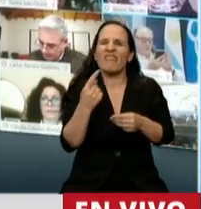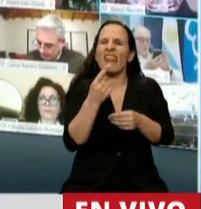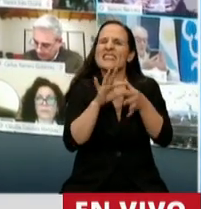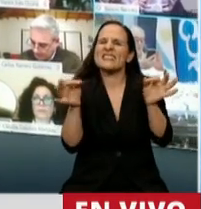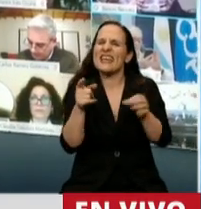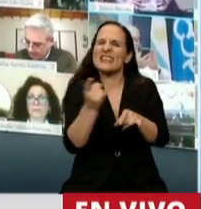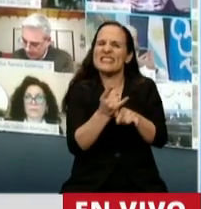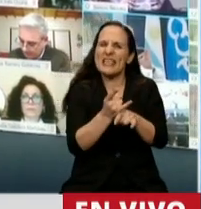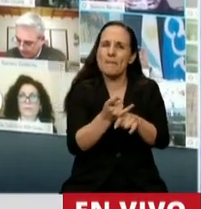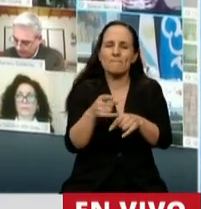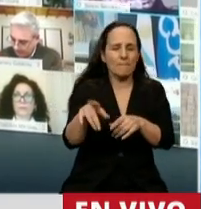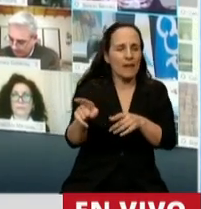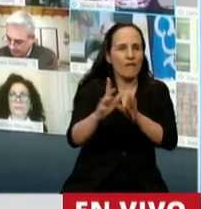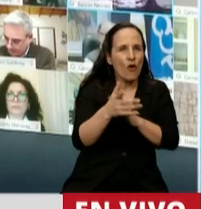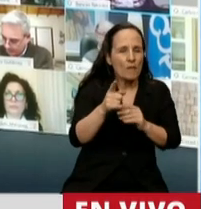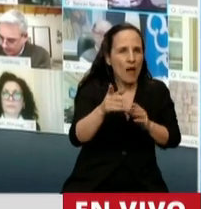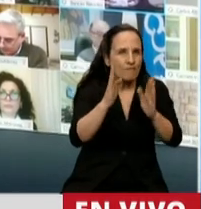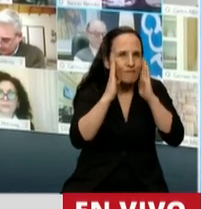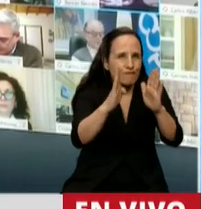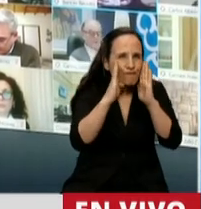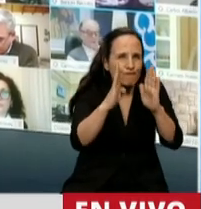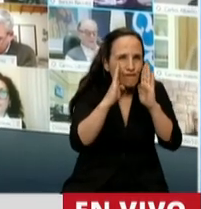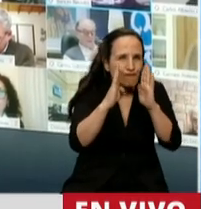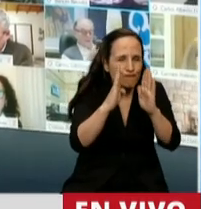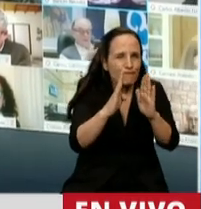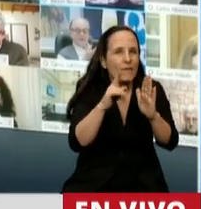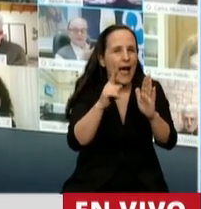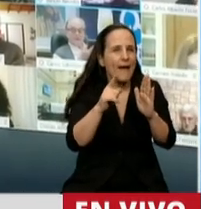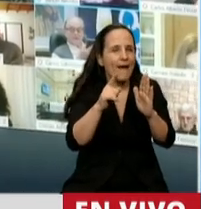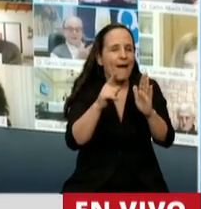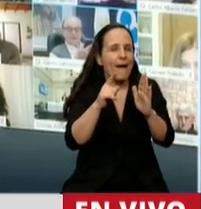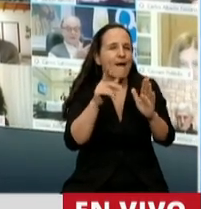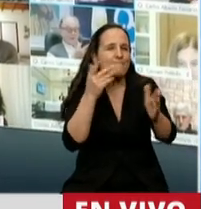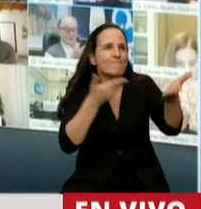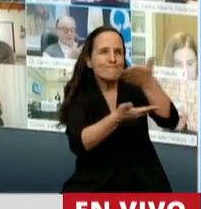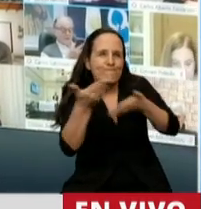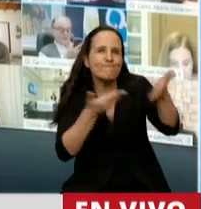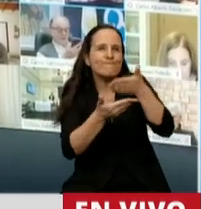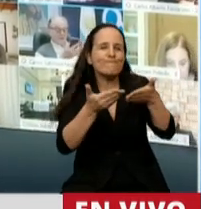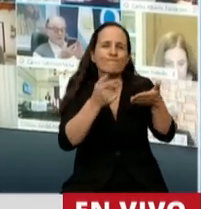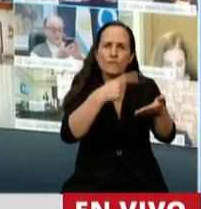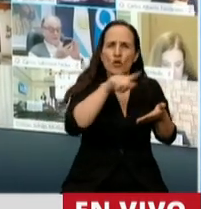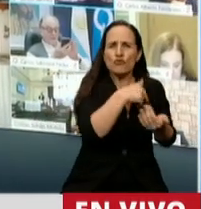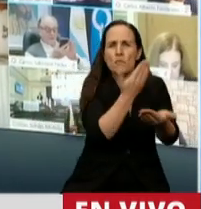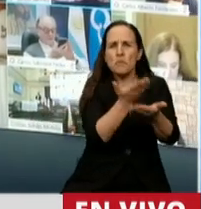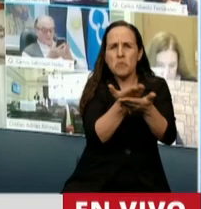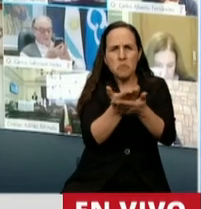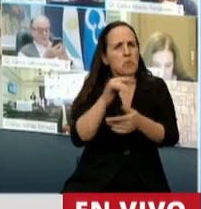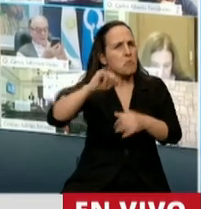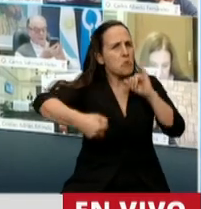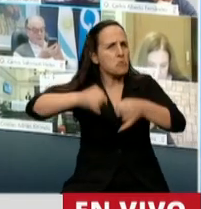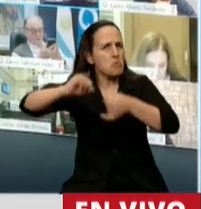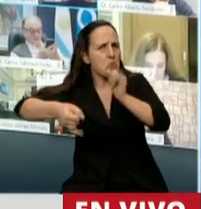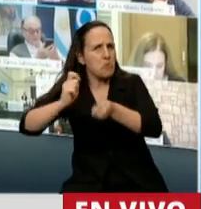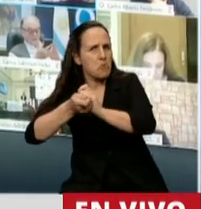y ha accedido a muchísimos planteos que hemos realizado. Nosotros